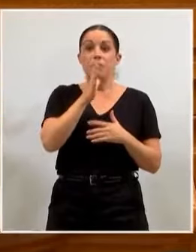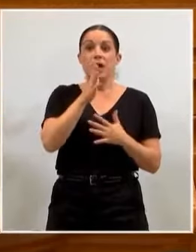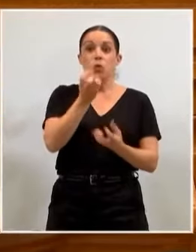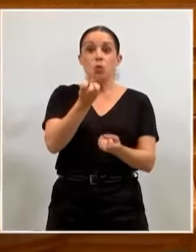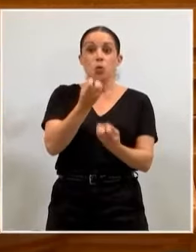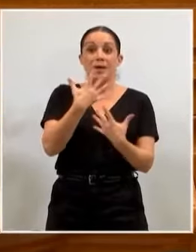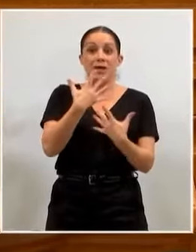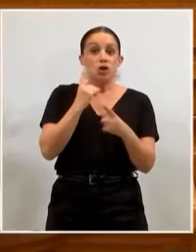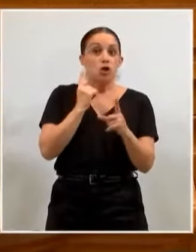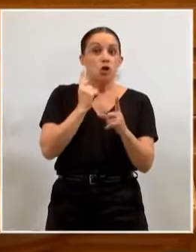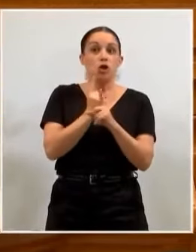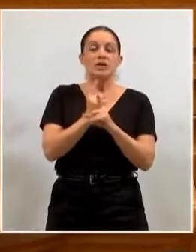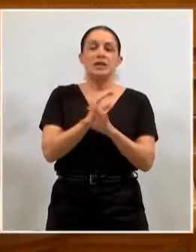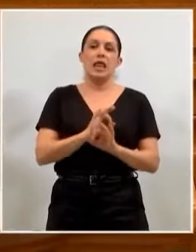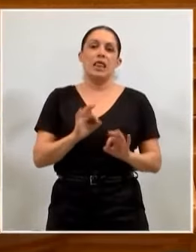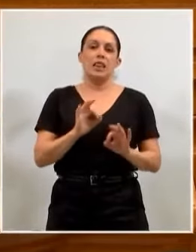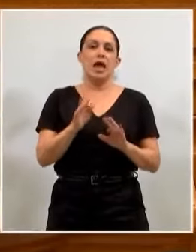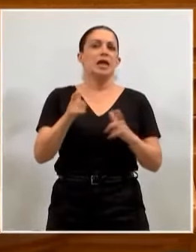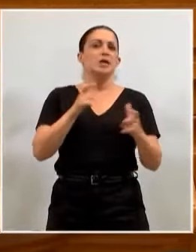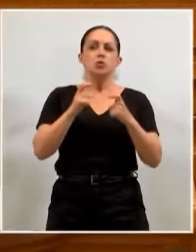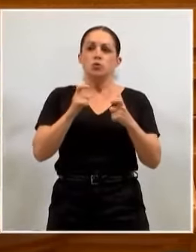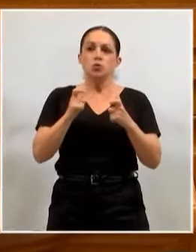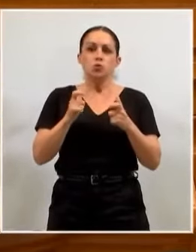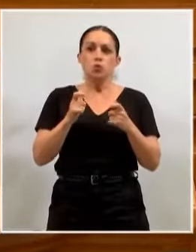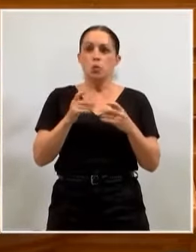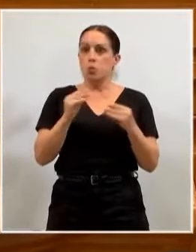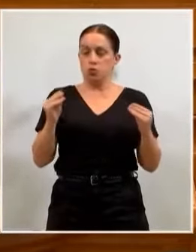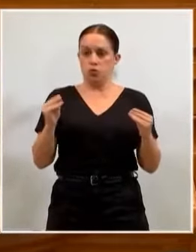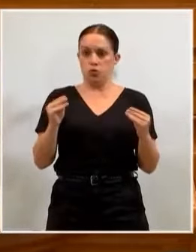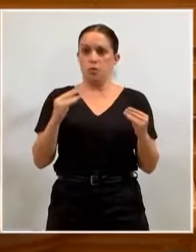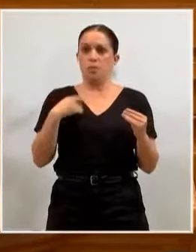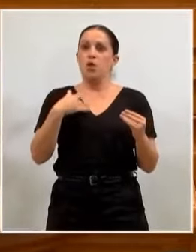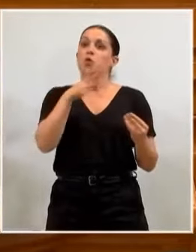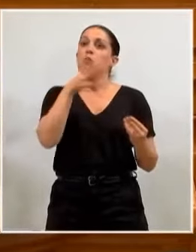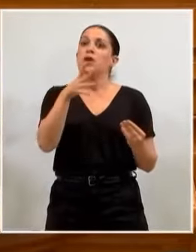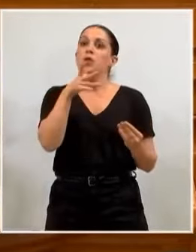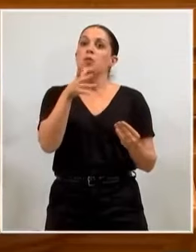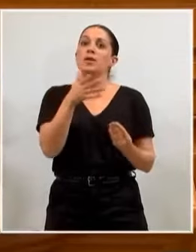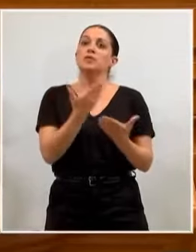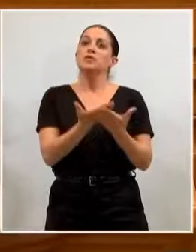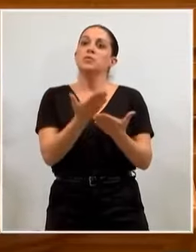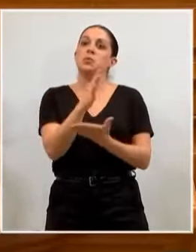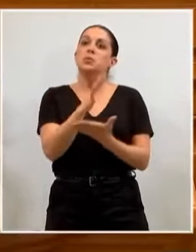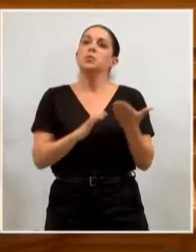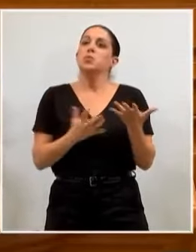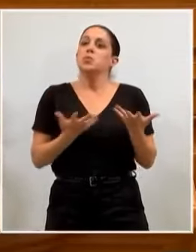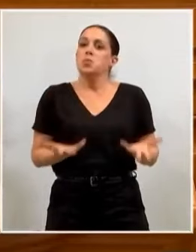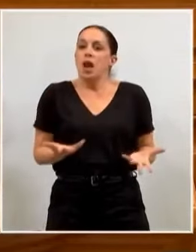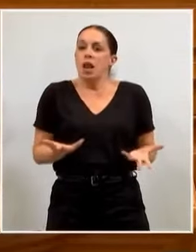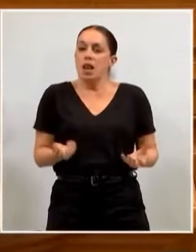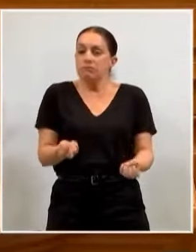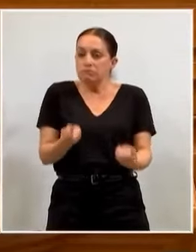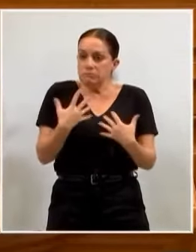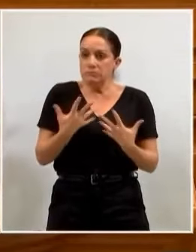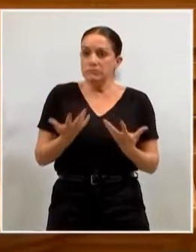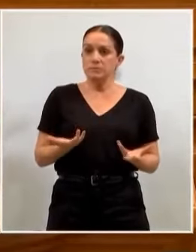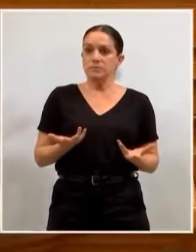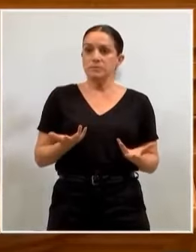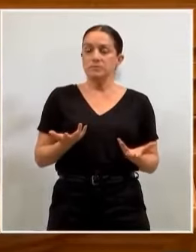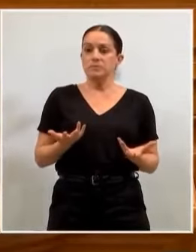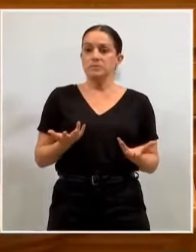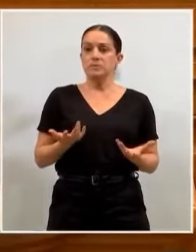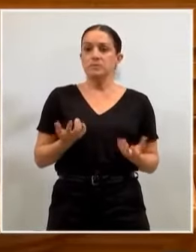en contra. Insultos todos. Pero un argumento de razón y, más aún, un argumento desde la